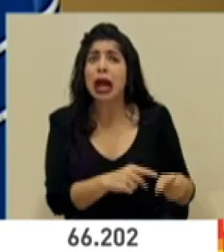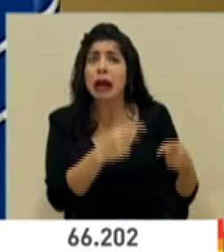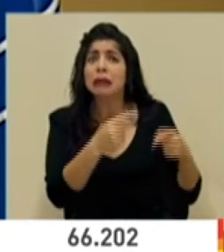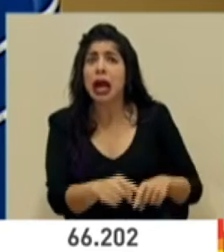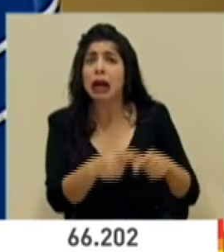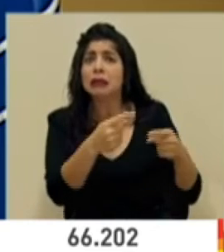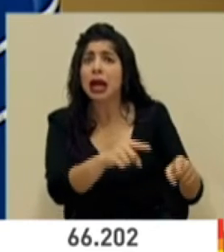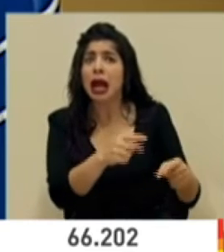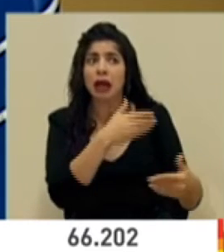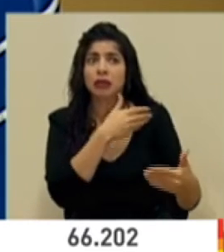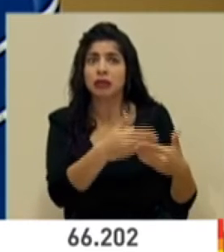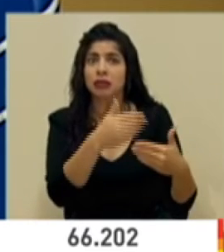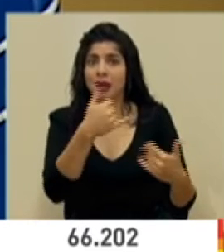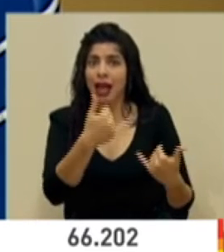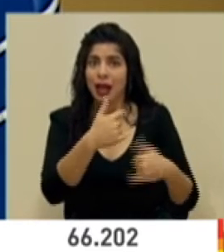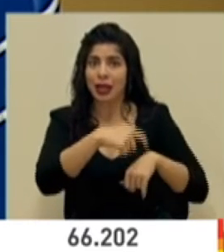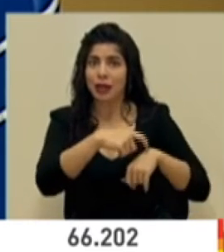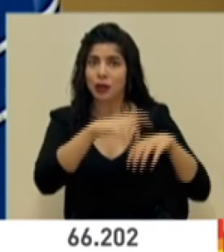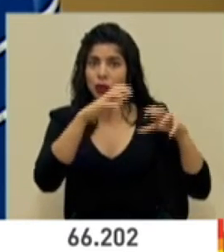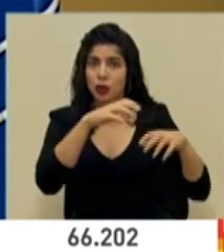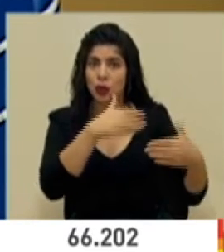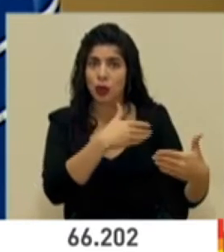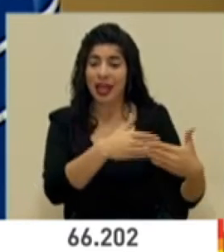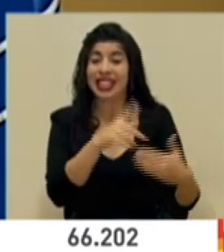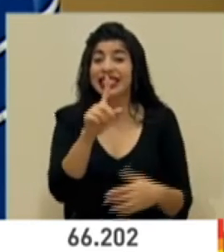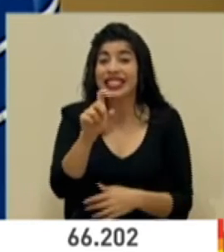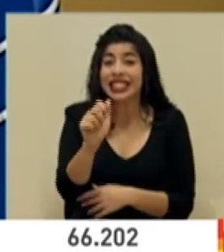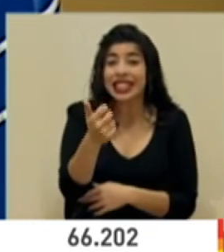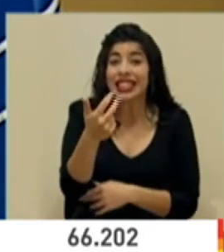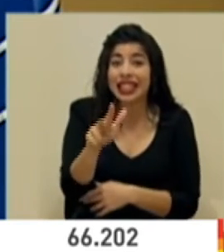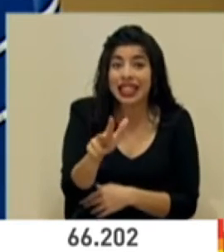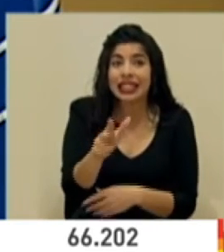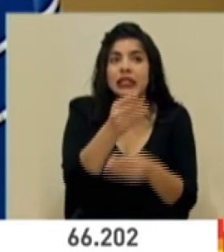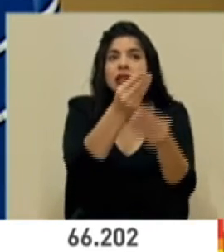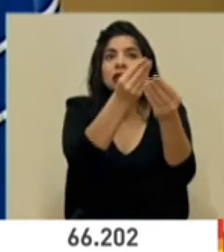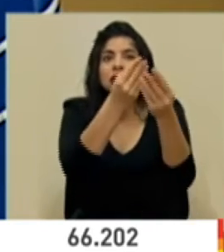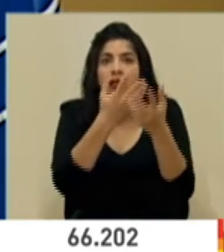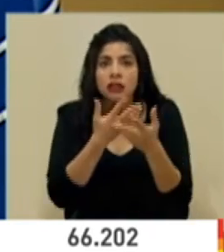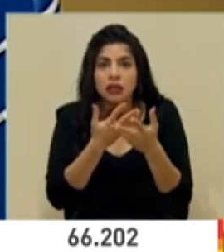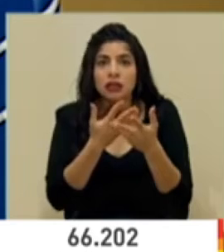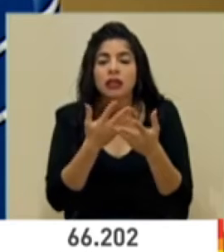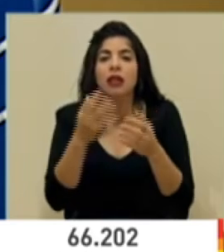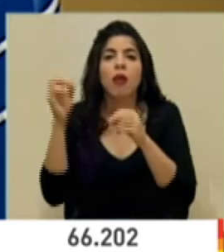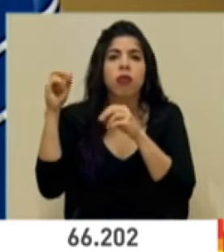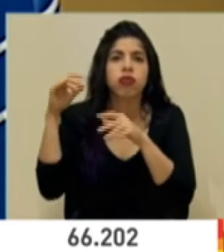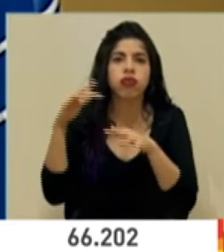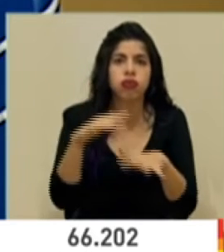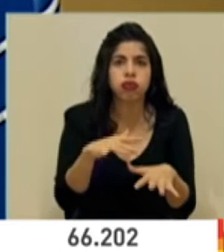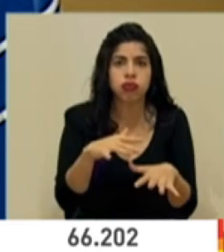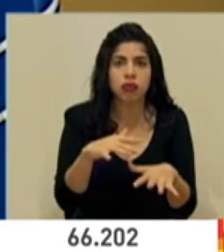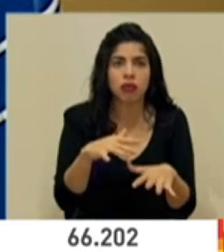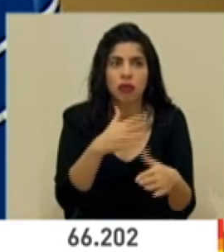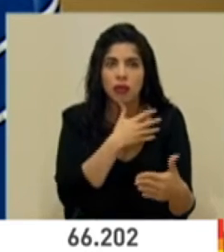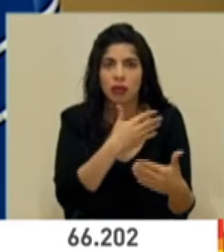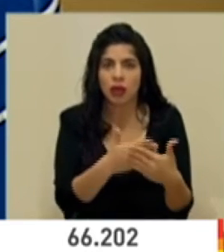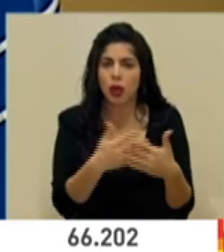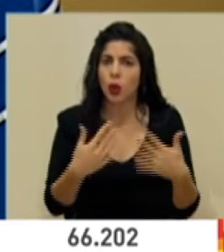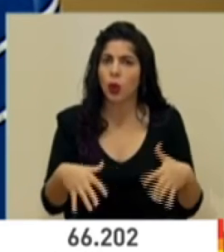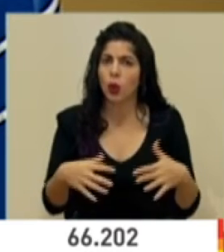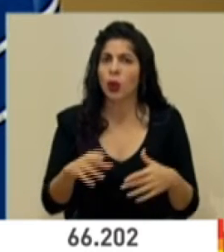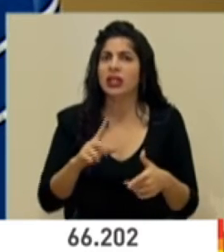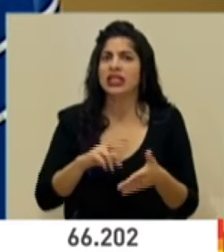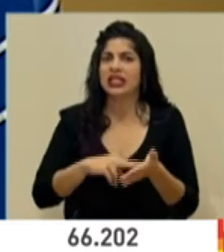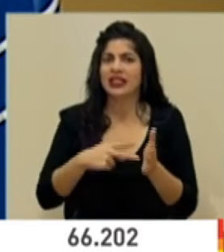en lo que va del periodo lluvioso y 113 reportes aproximadamente de deslizamientos. Así que realmente